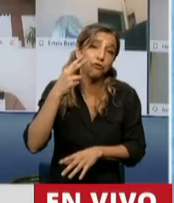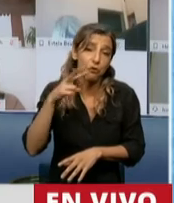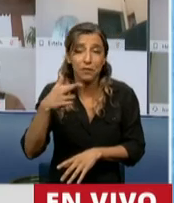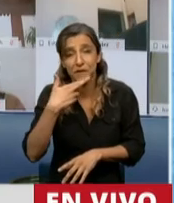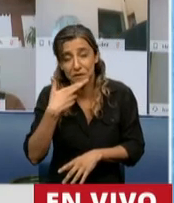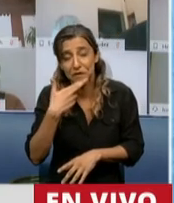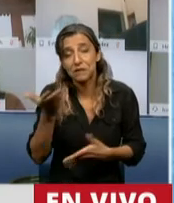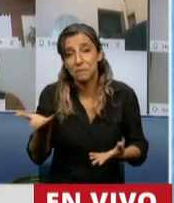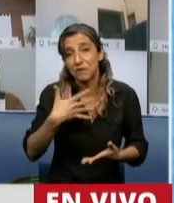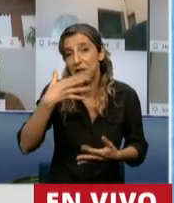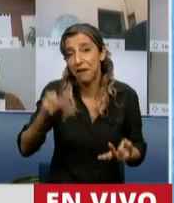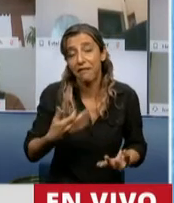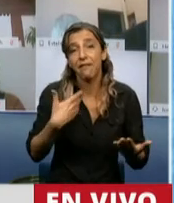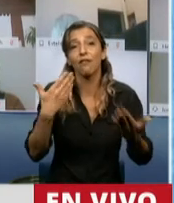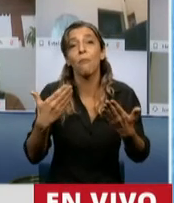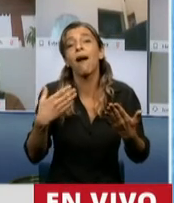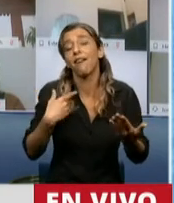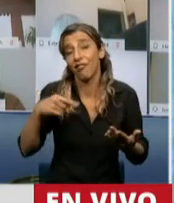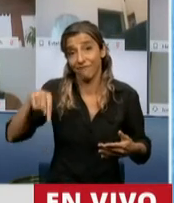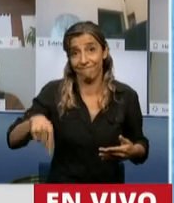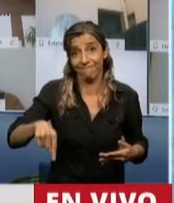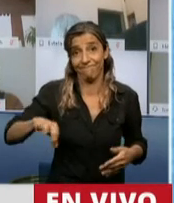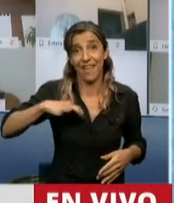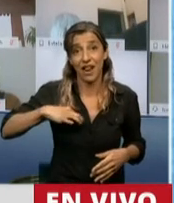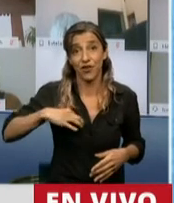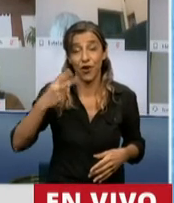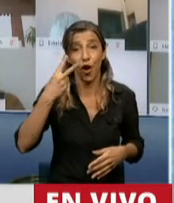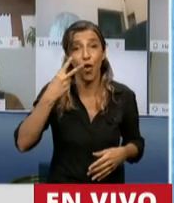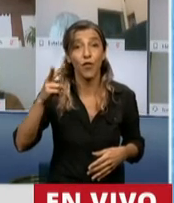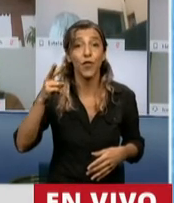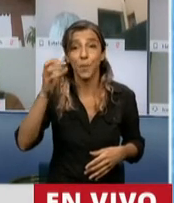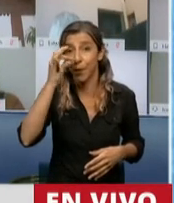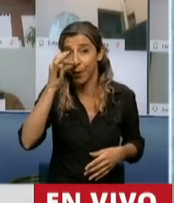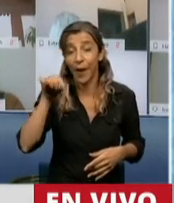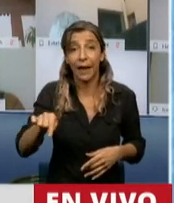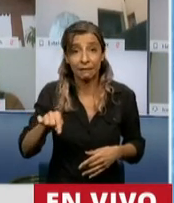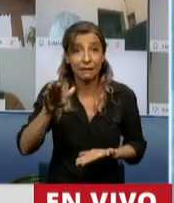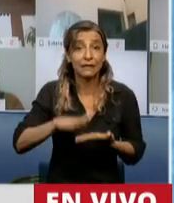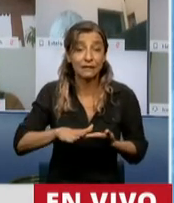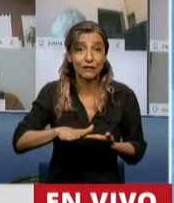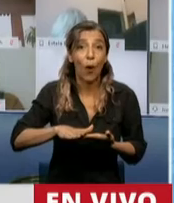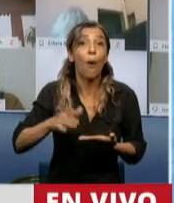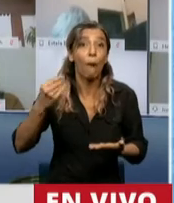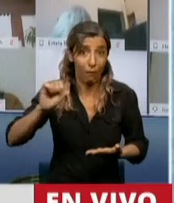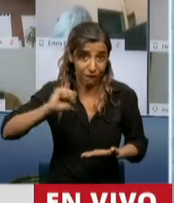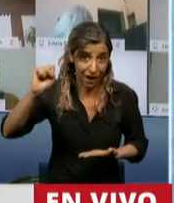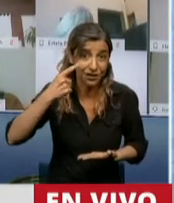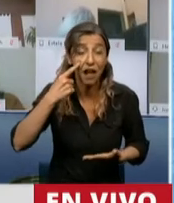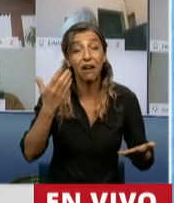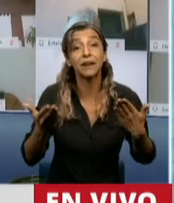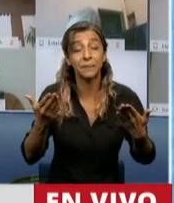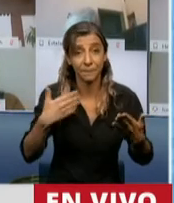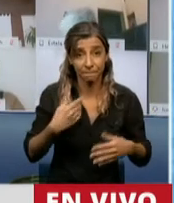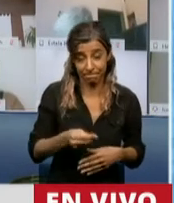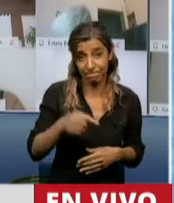con el poder adquisitivo en 2020, en lo que tiene que ver con la inflación. La acumulada que da el INDEC